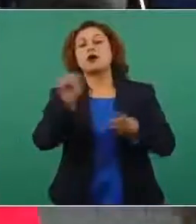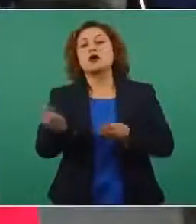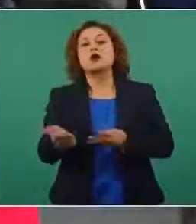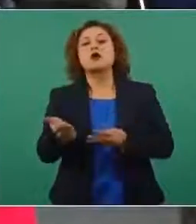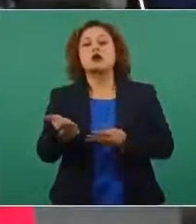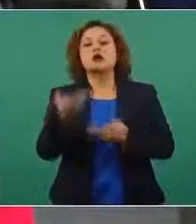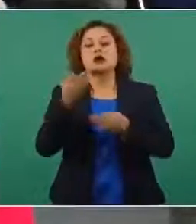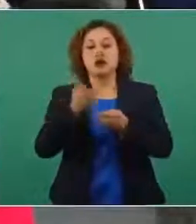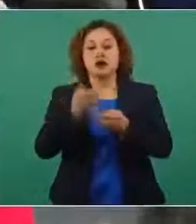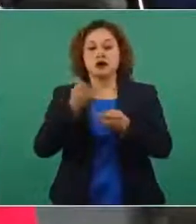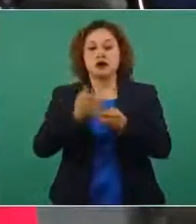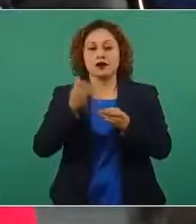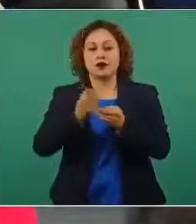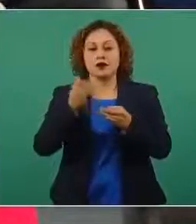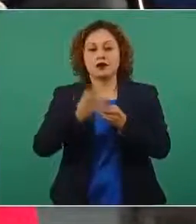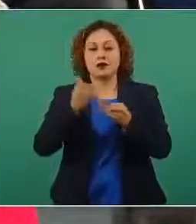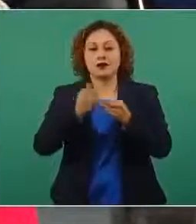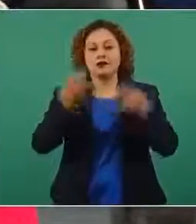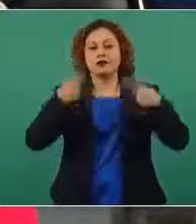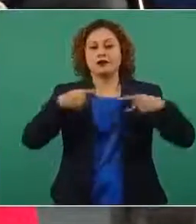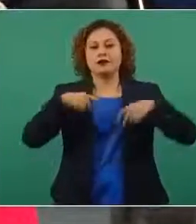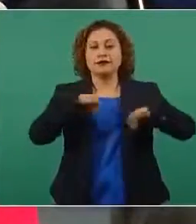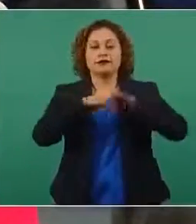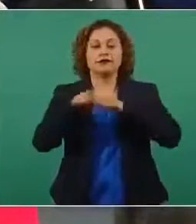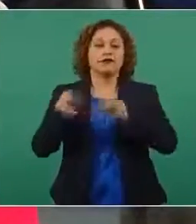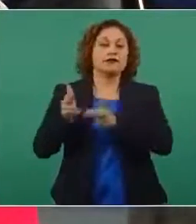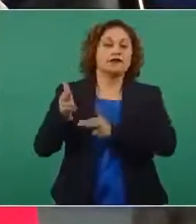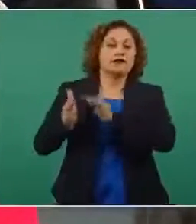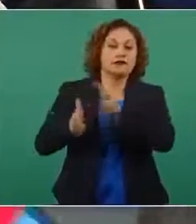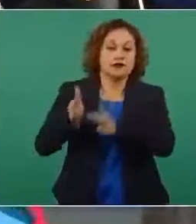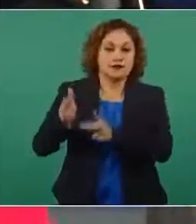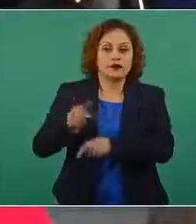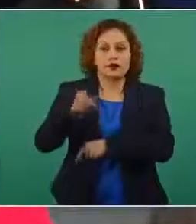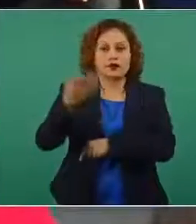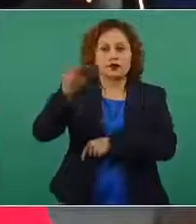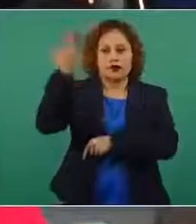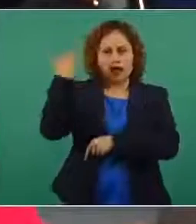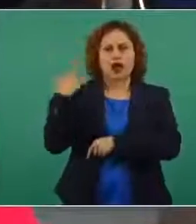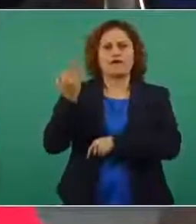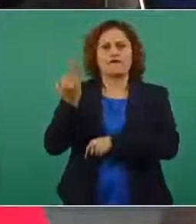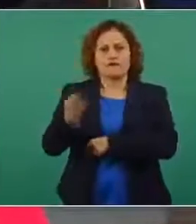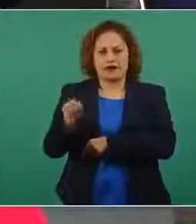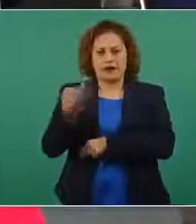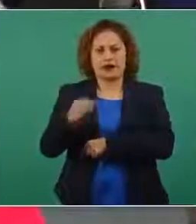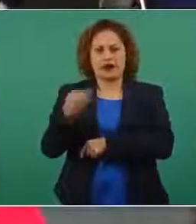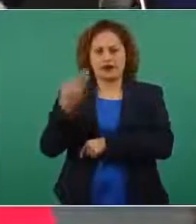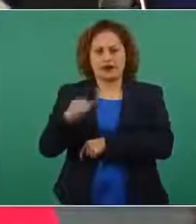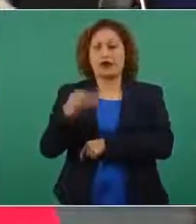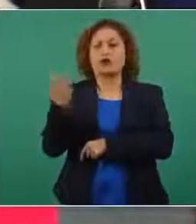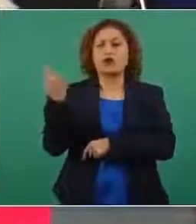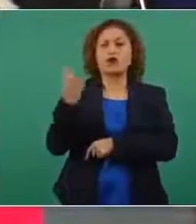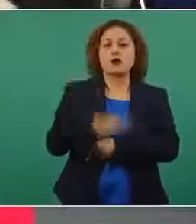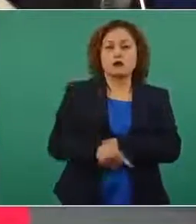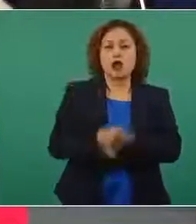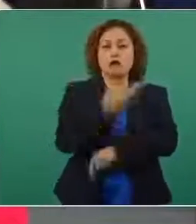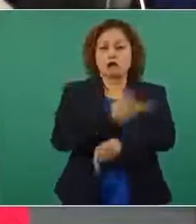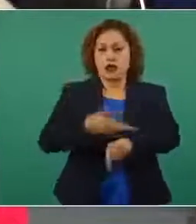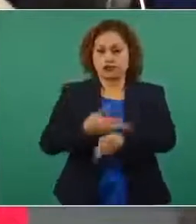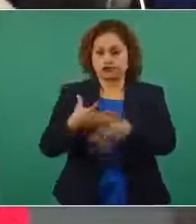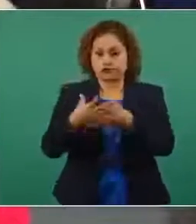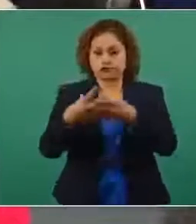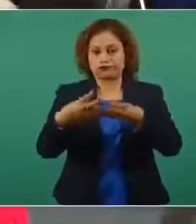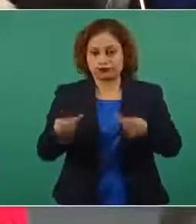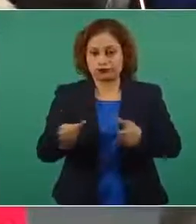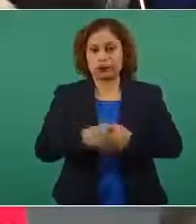ferrocarrileros que usted ya dio una orden en febrero usted ordenó que se resolviera esto a propósito de que